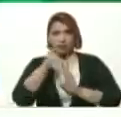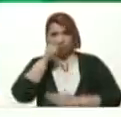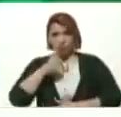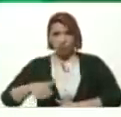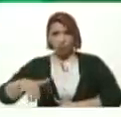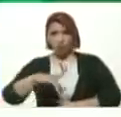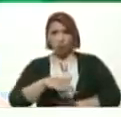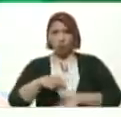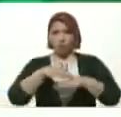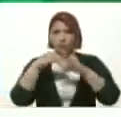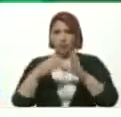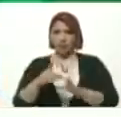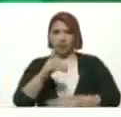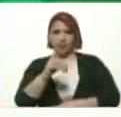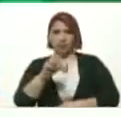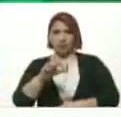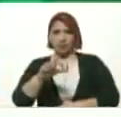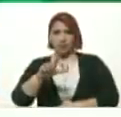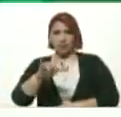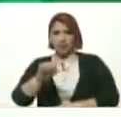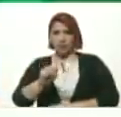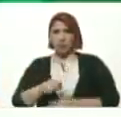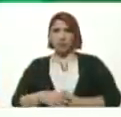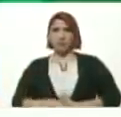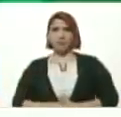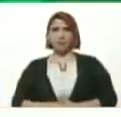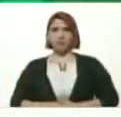Ministra Delis Álvarez Márquez